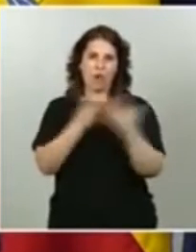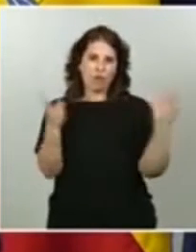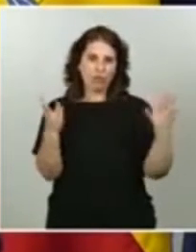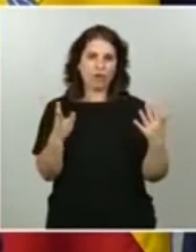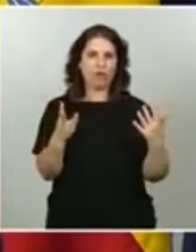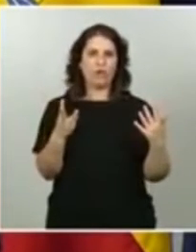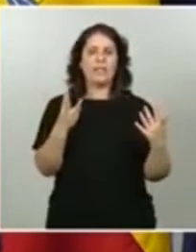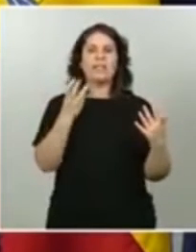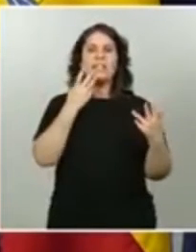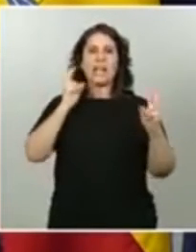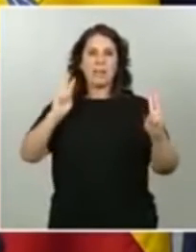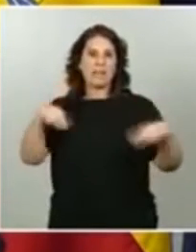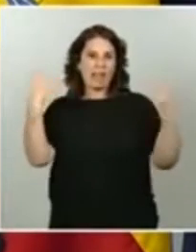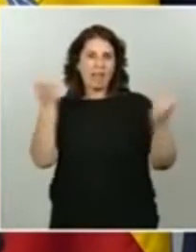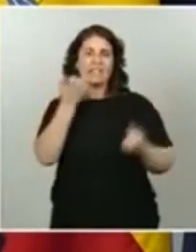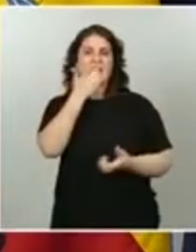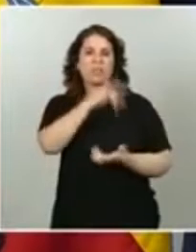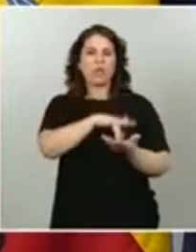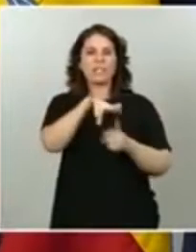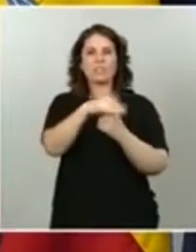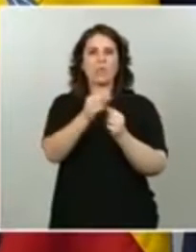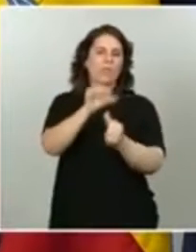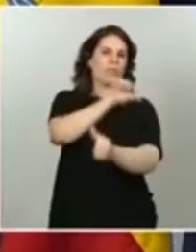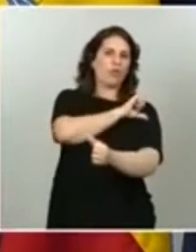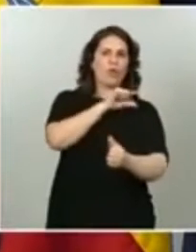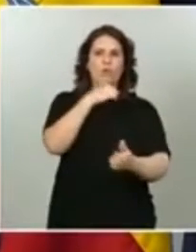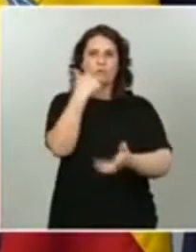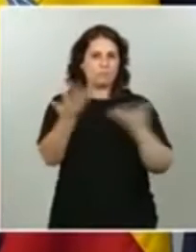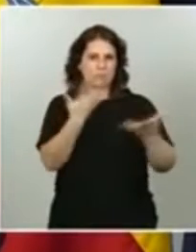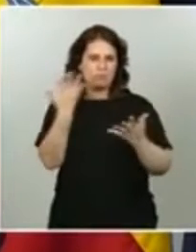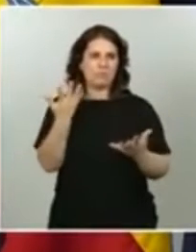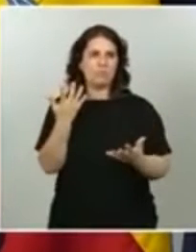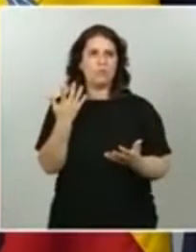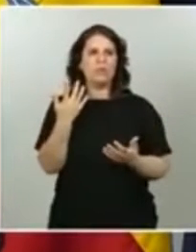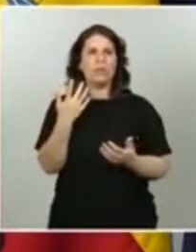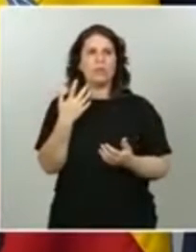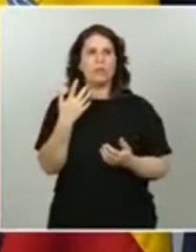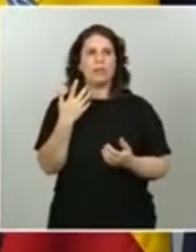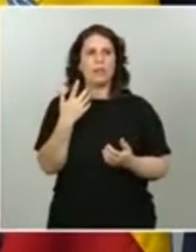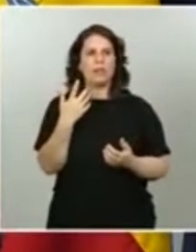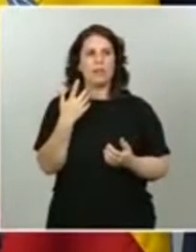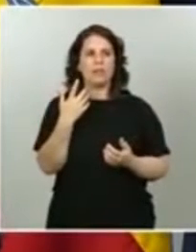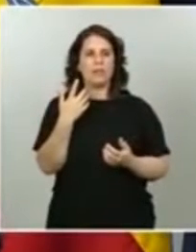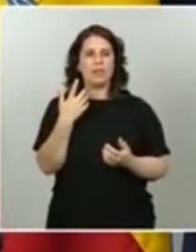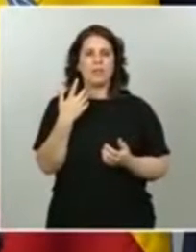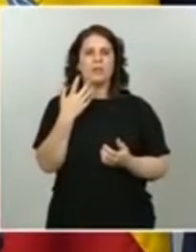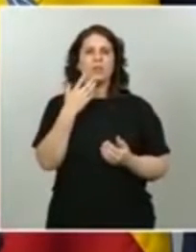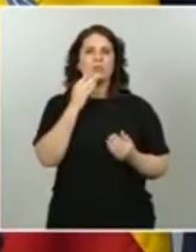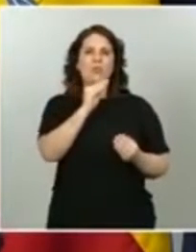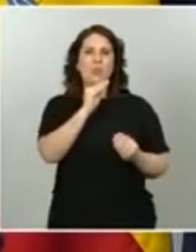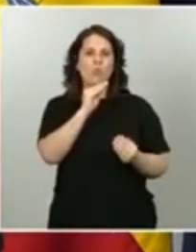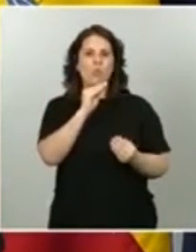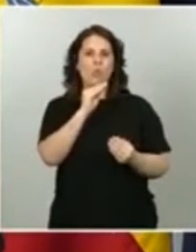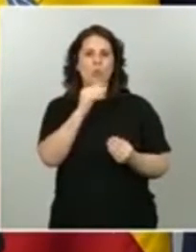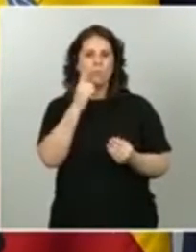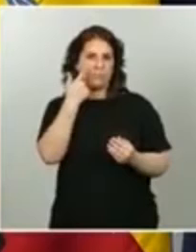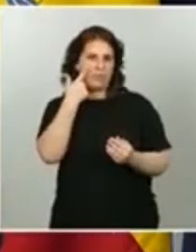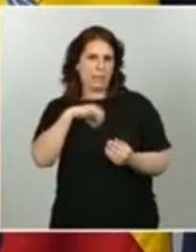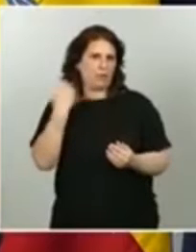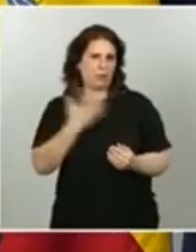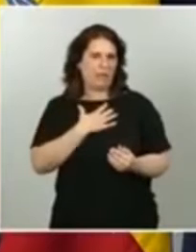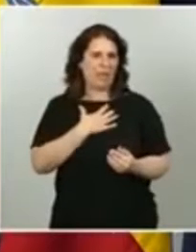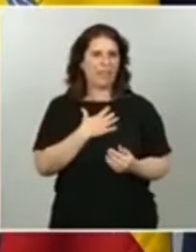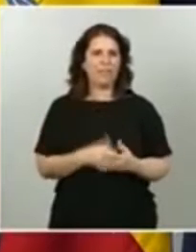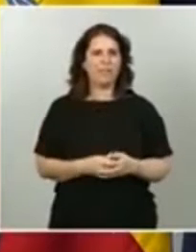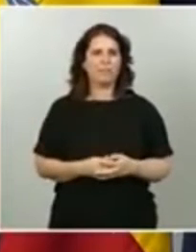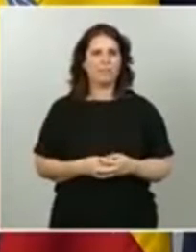había habido una situación anterior y que provoca, después de un ejercicio libre, su imposibilidad. O cuestiones